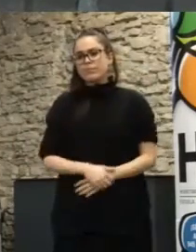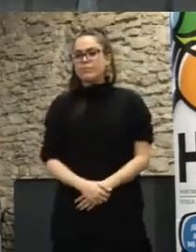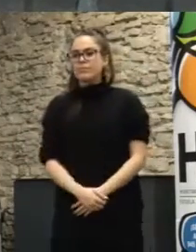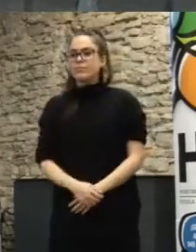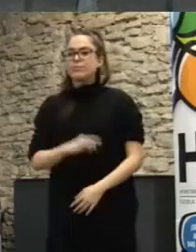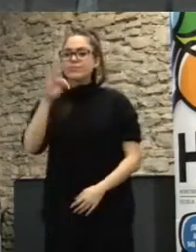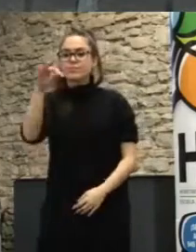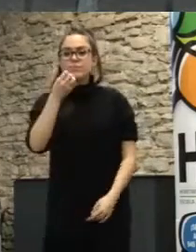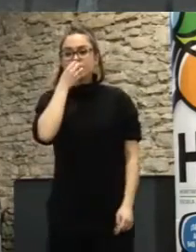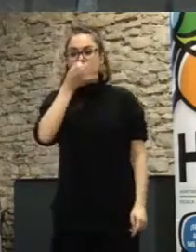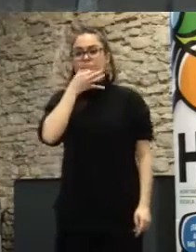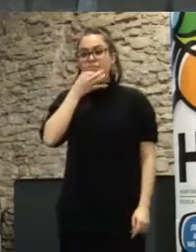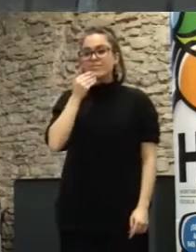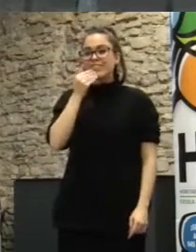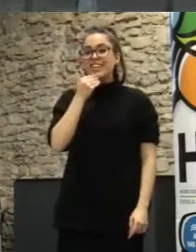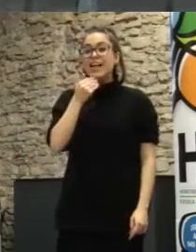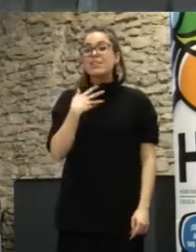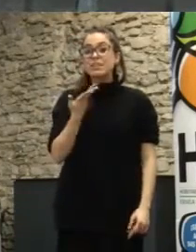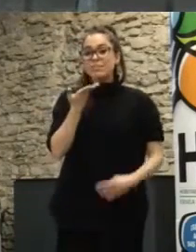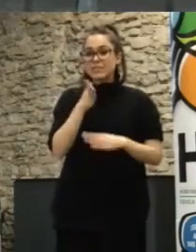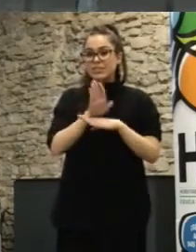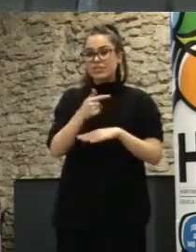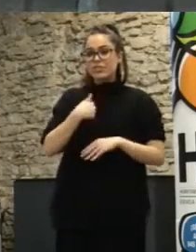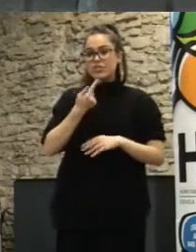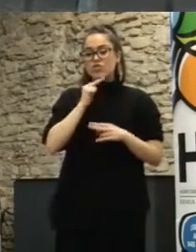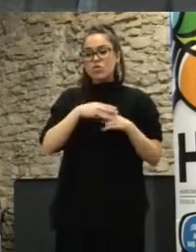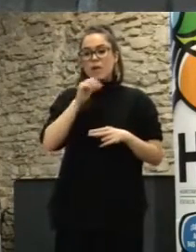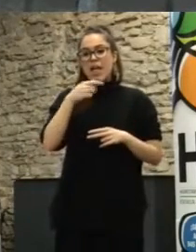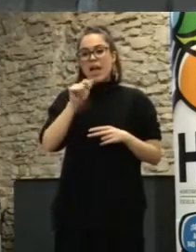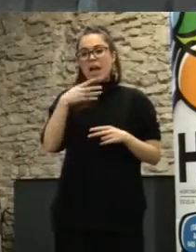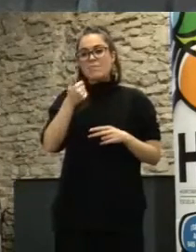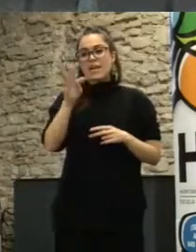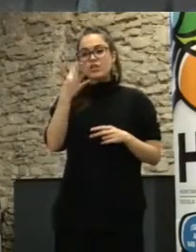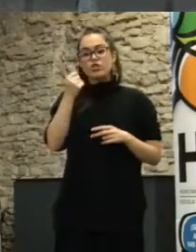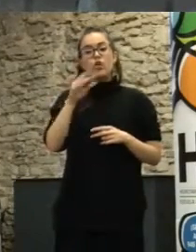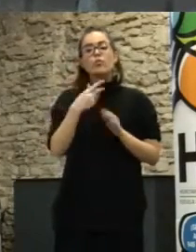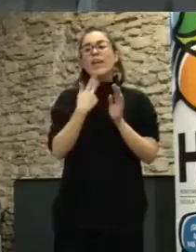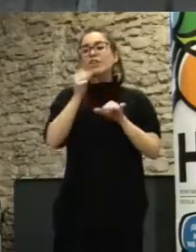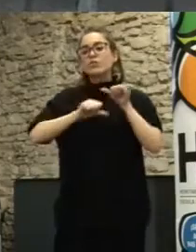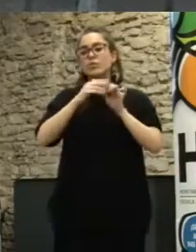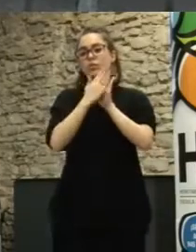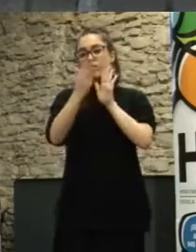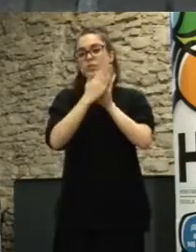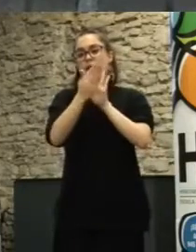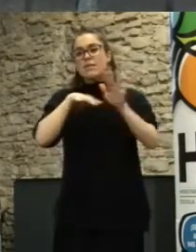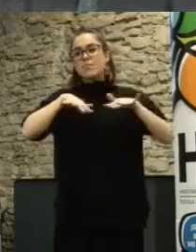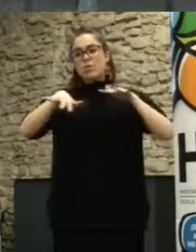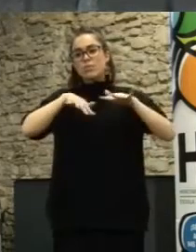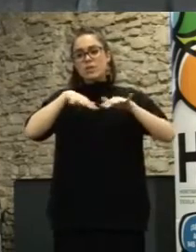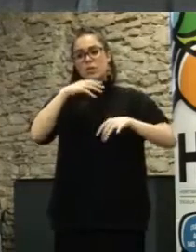Gracias John gracias por tu presentación soy Alberto Ruidorano de una asociación y del movimiento ciudadano